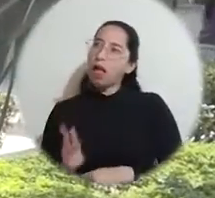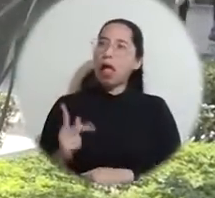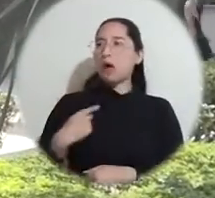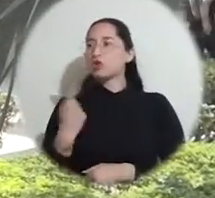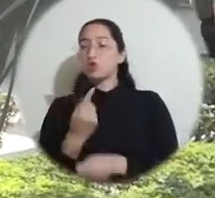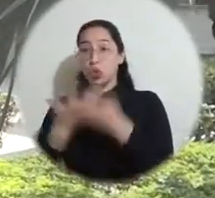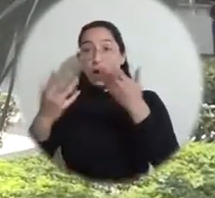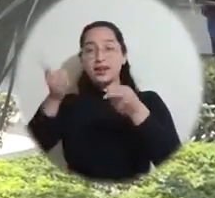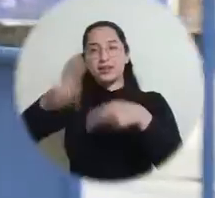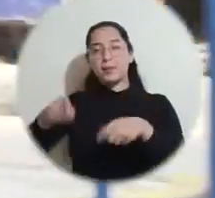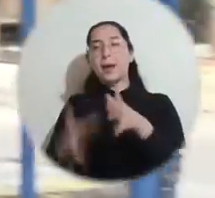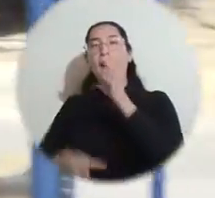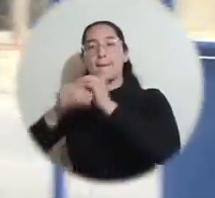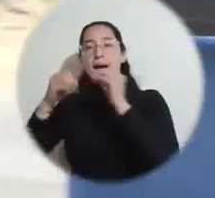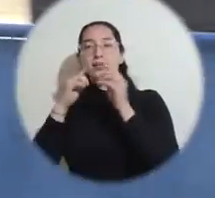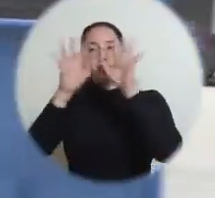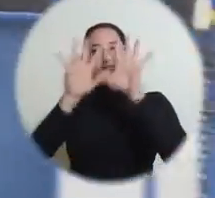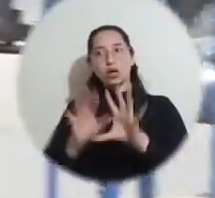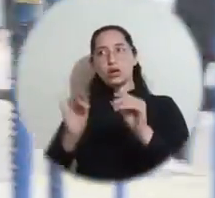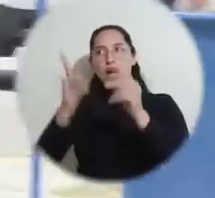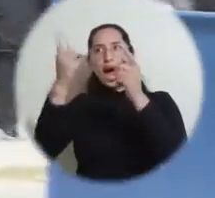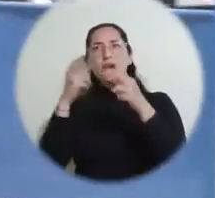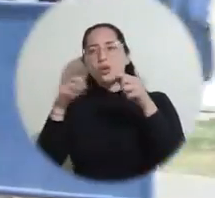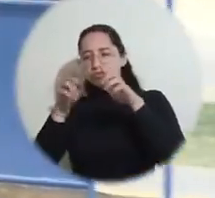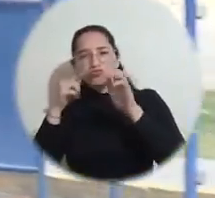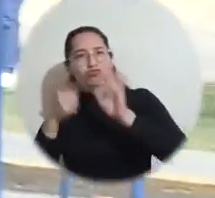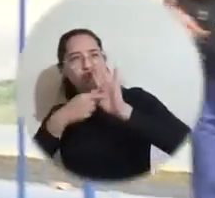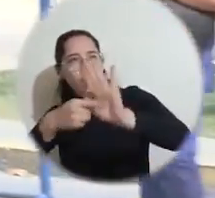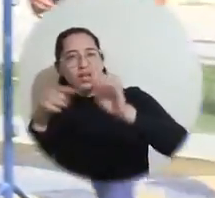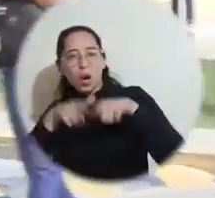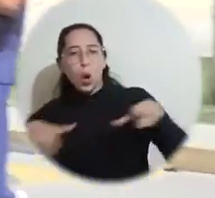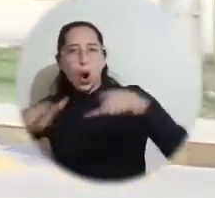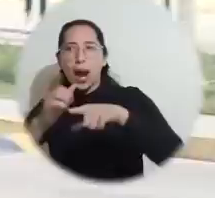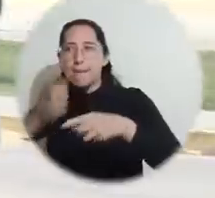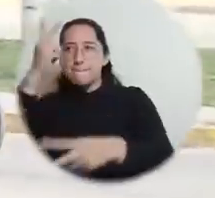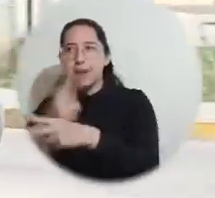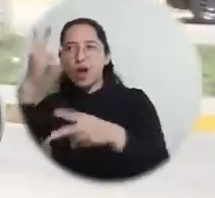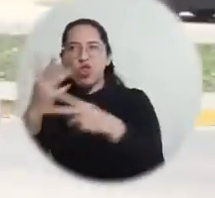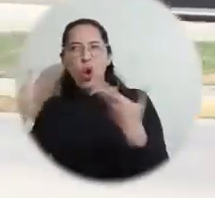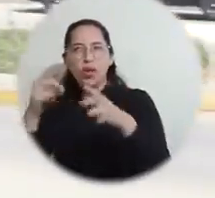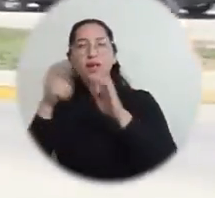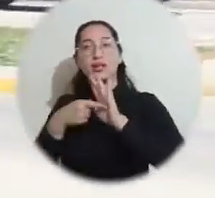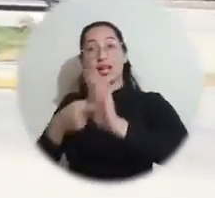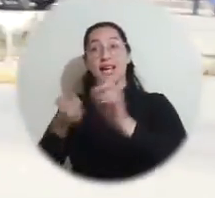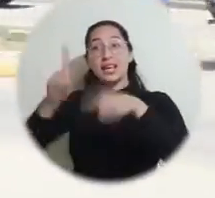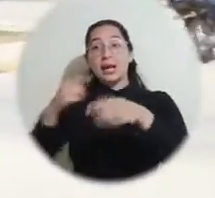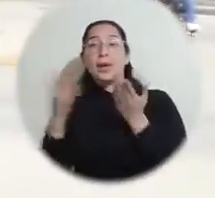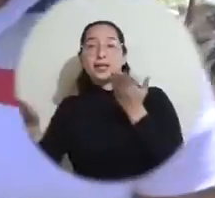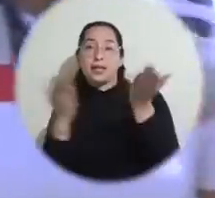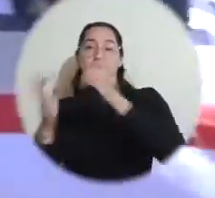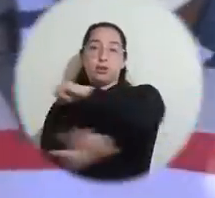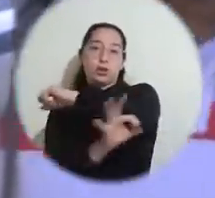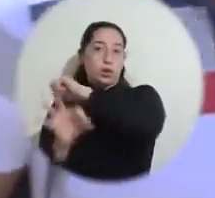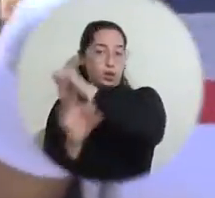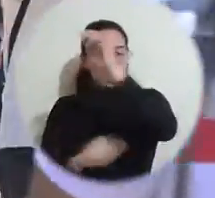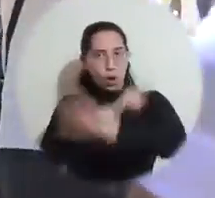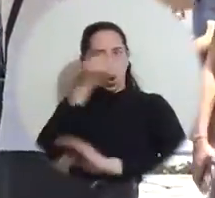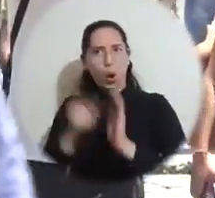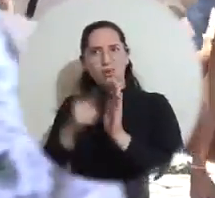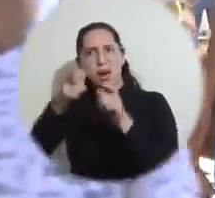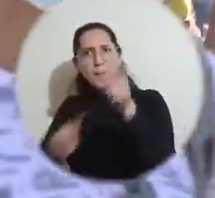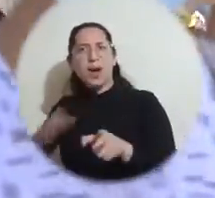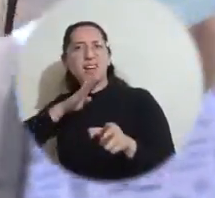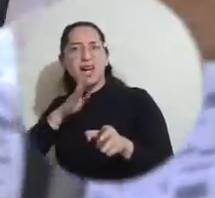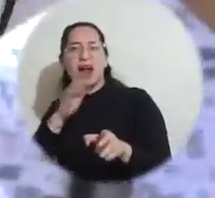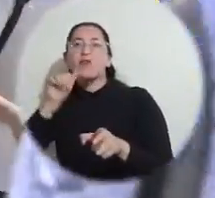seguras para el desplazamiento hacia y desde el campus, la elaboración de mapas de calor de zonas de alto riesgo, la activación de la ruta legal de